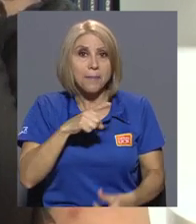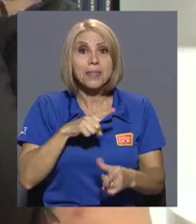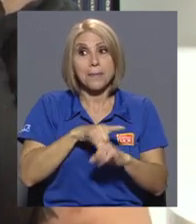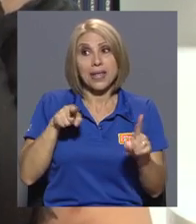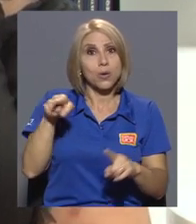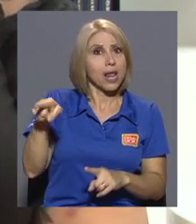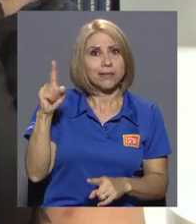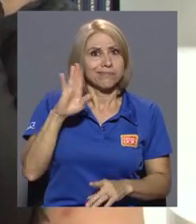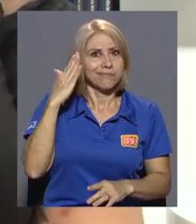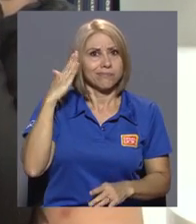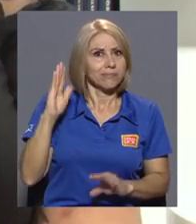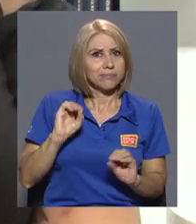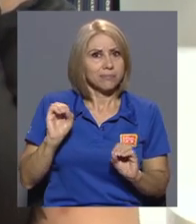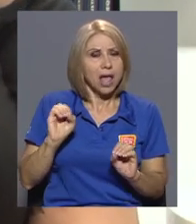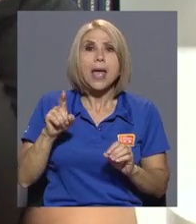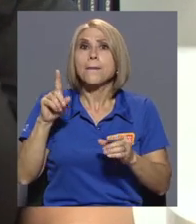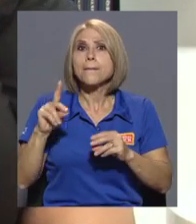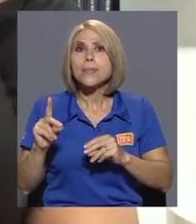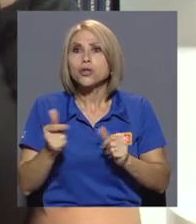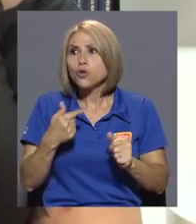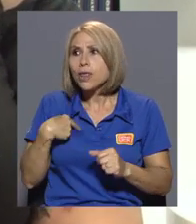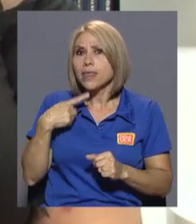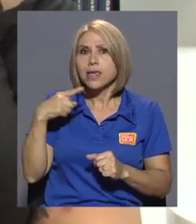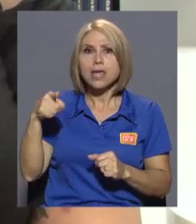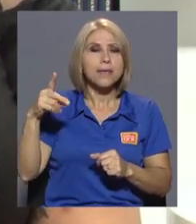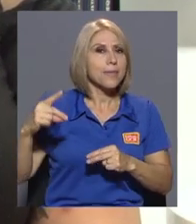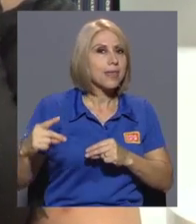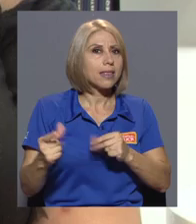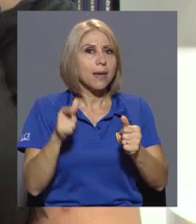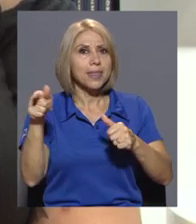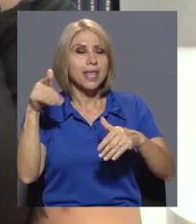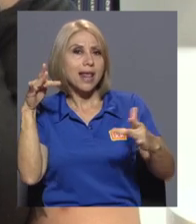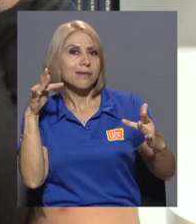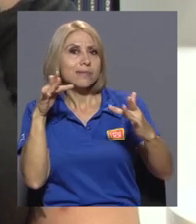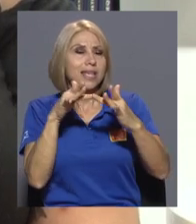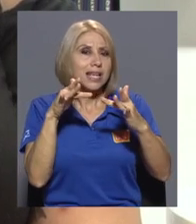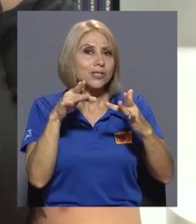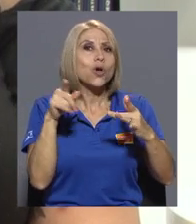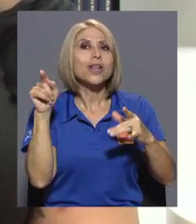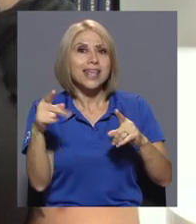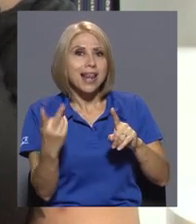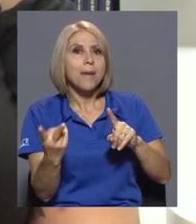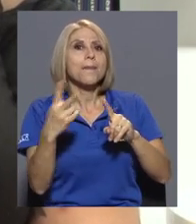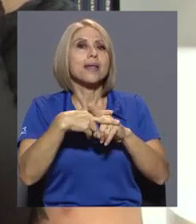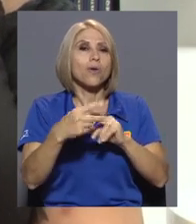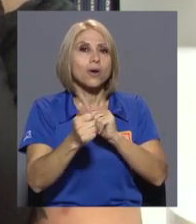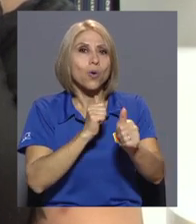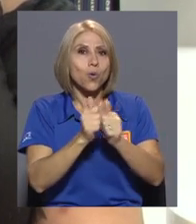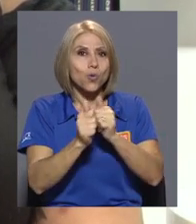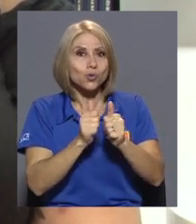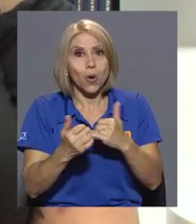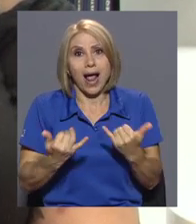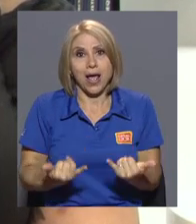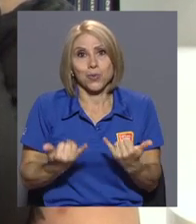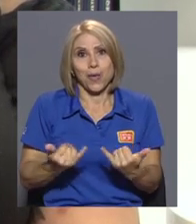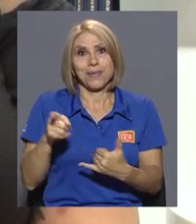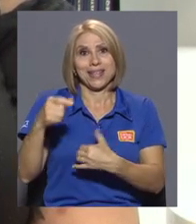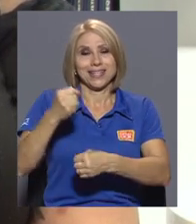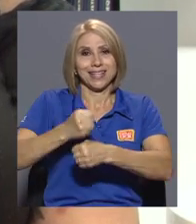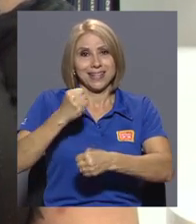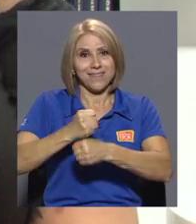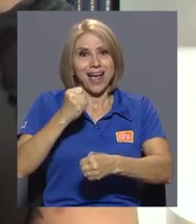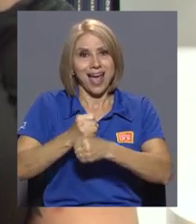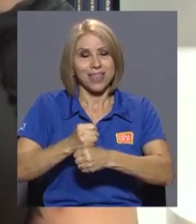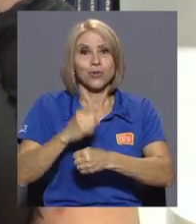inmediatamente ingresó y aplicó al concurso y actualmente él está trabajando